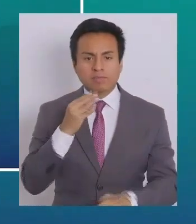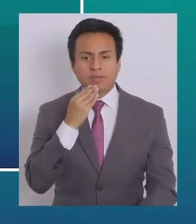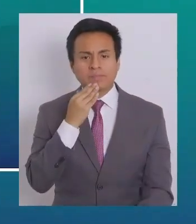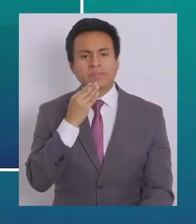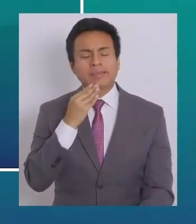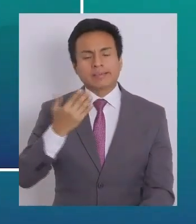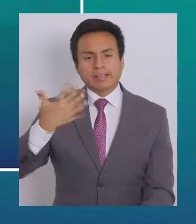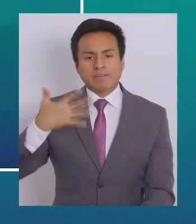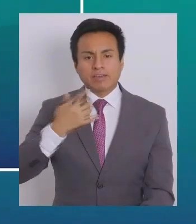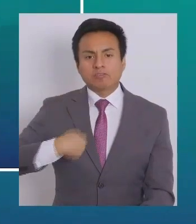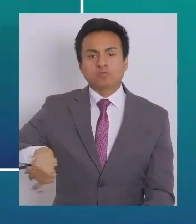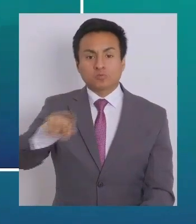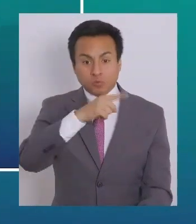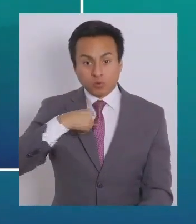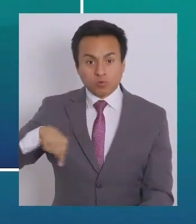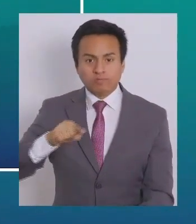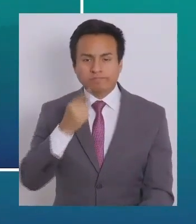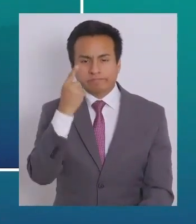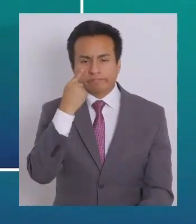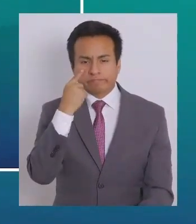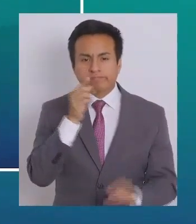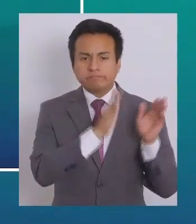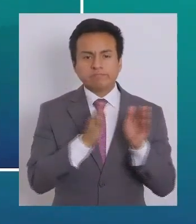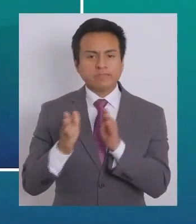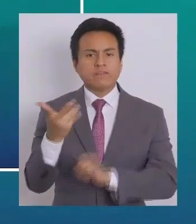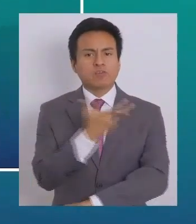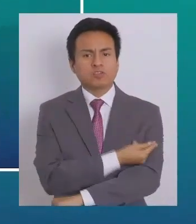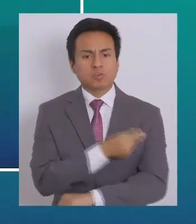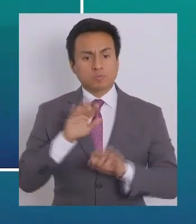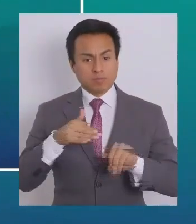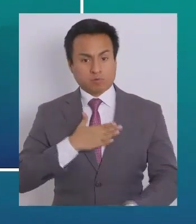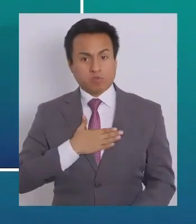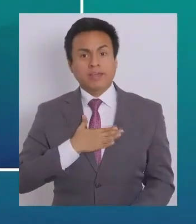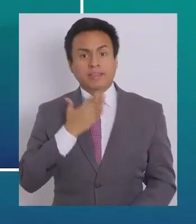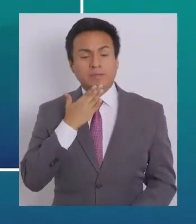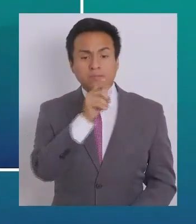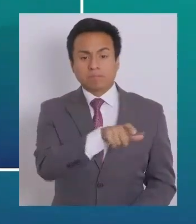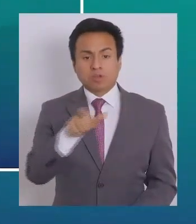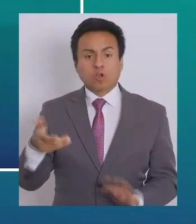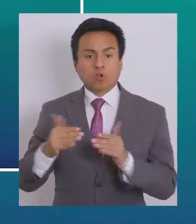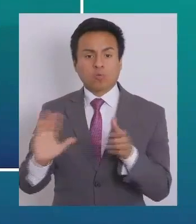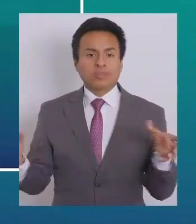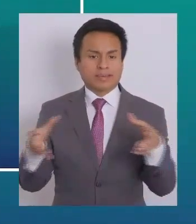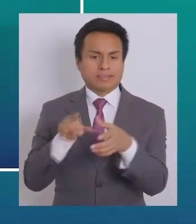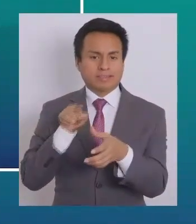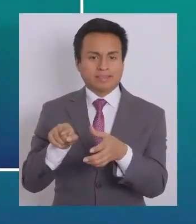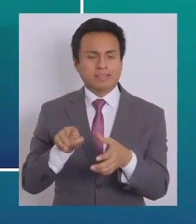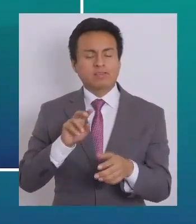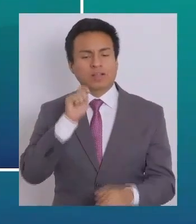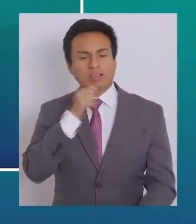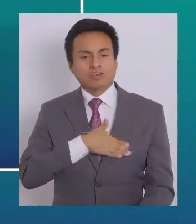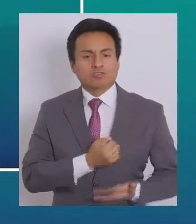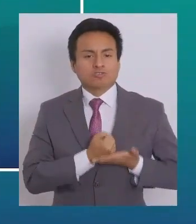Es clave que nosotros hagamos una lógica de vacunación, no solo por nosotros mismos, sino que también por el resto de la comunidad. Es también un acto de